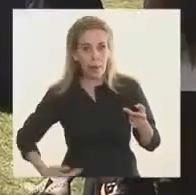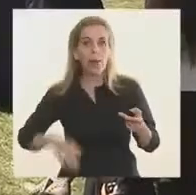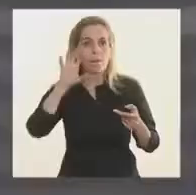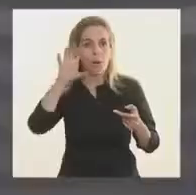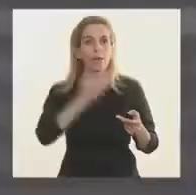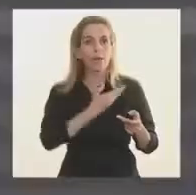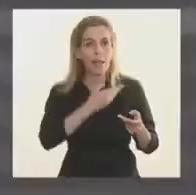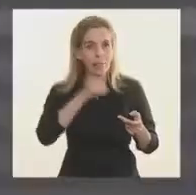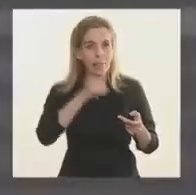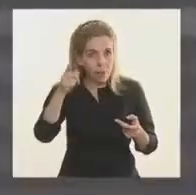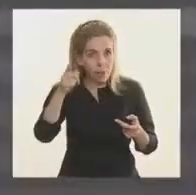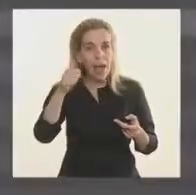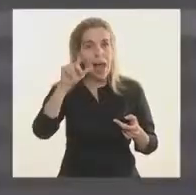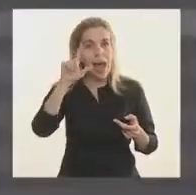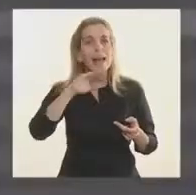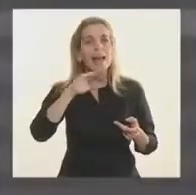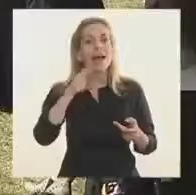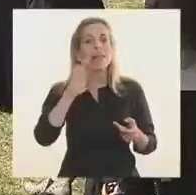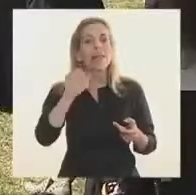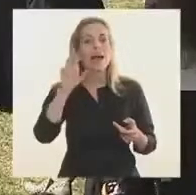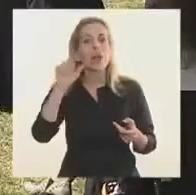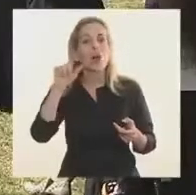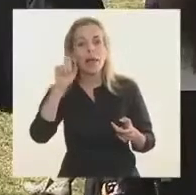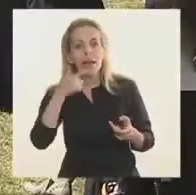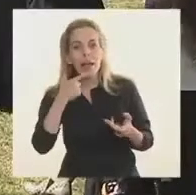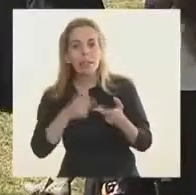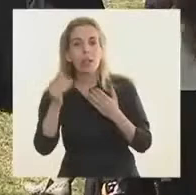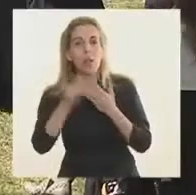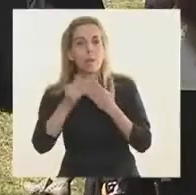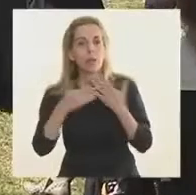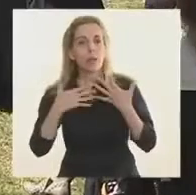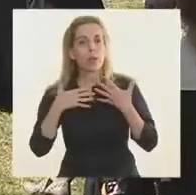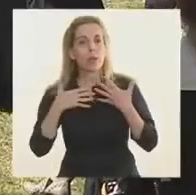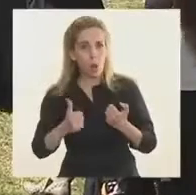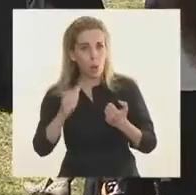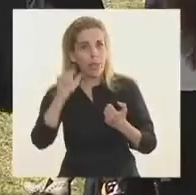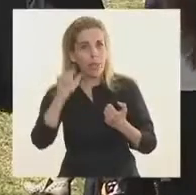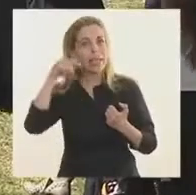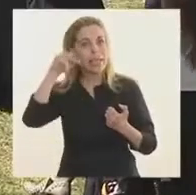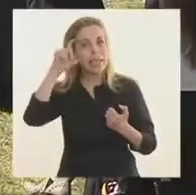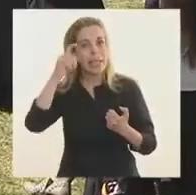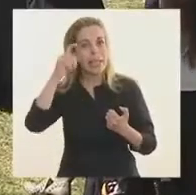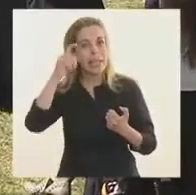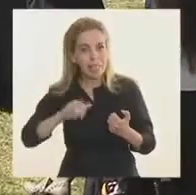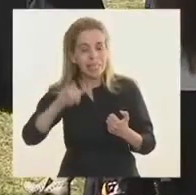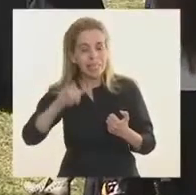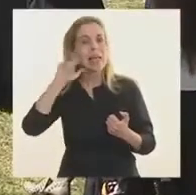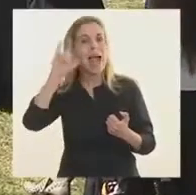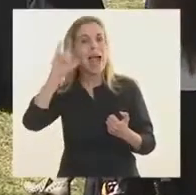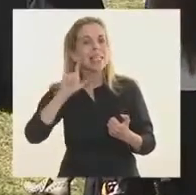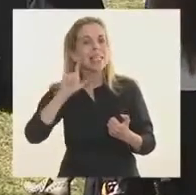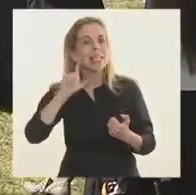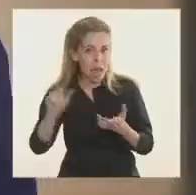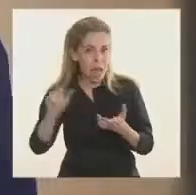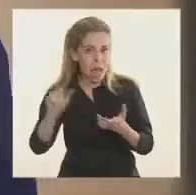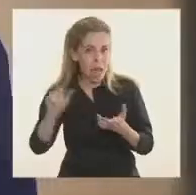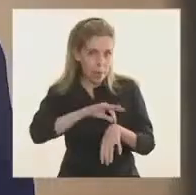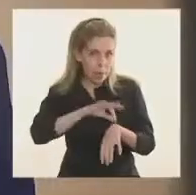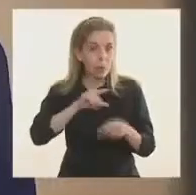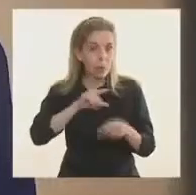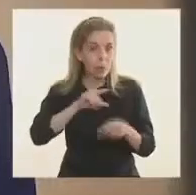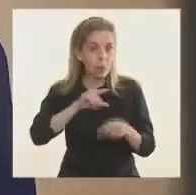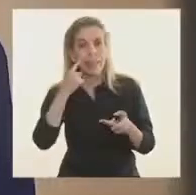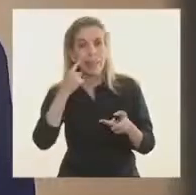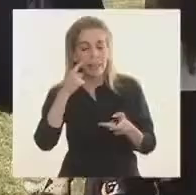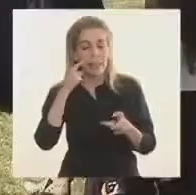doctora Alejandra Rodenas, el Ministro de Salud de la Nación, doctor Ginés González García, el Intendente de la Ciudad